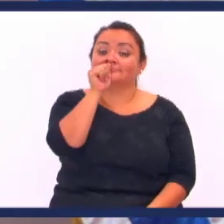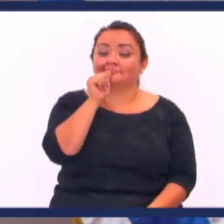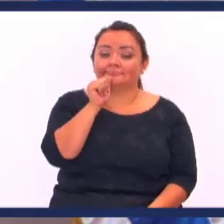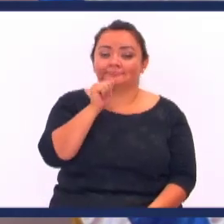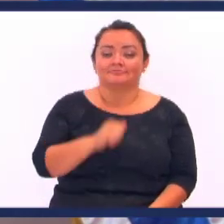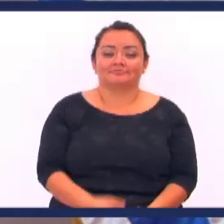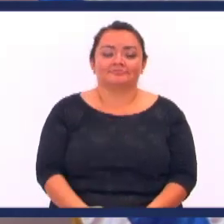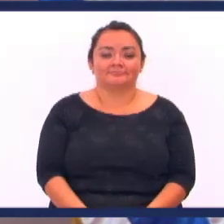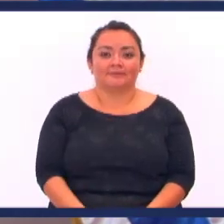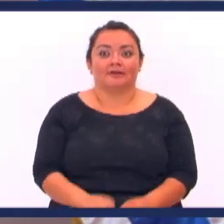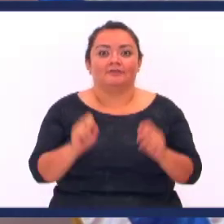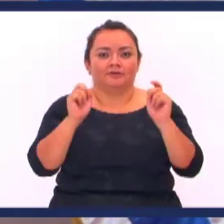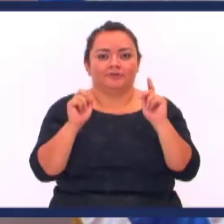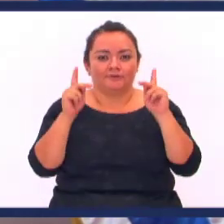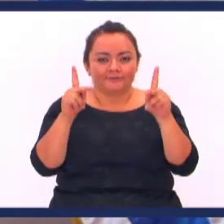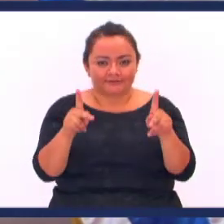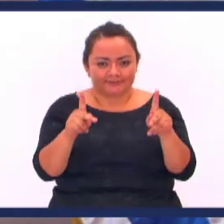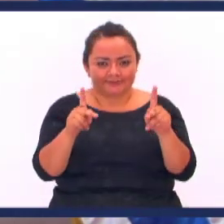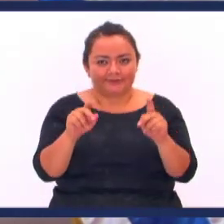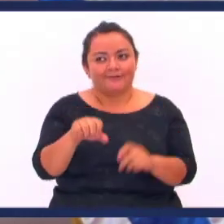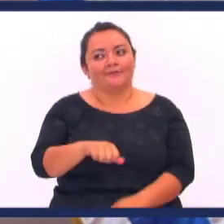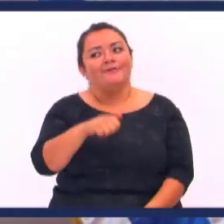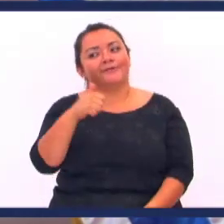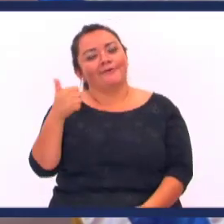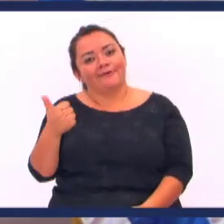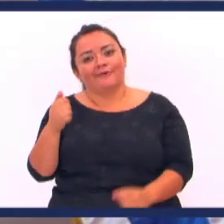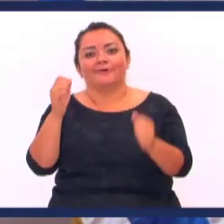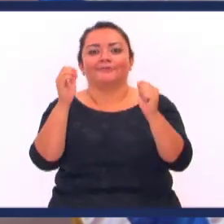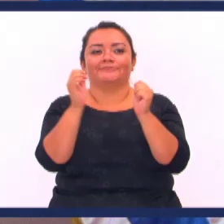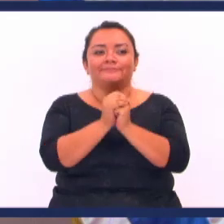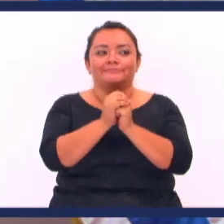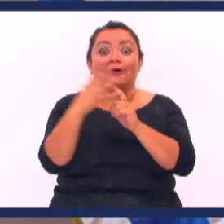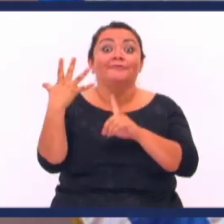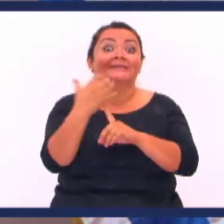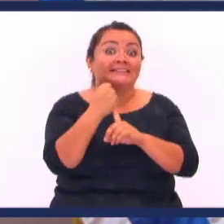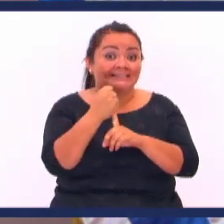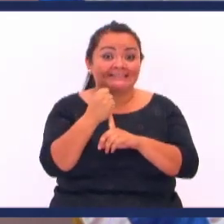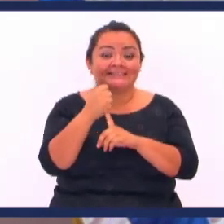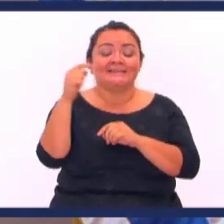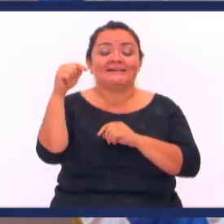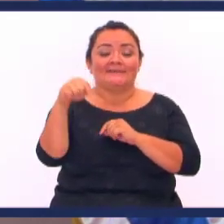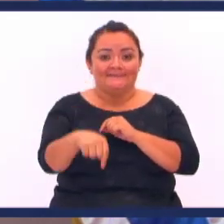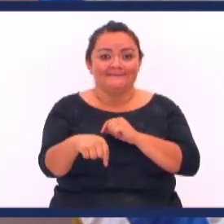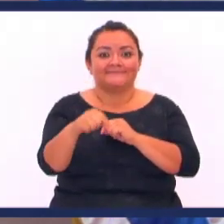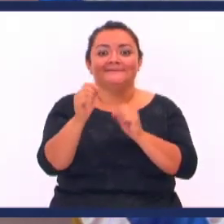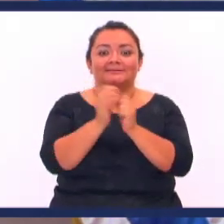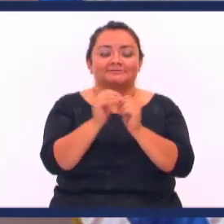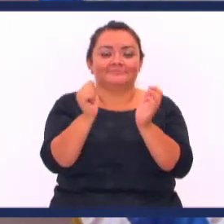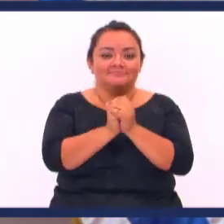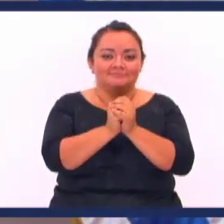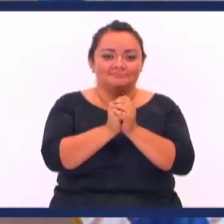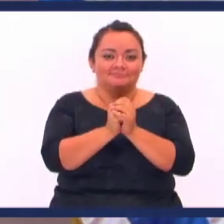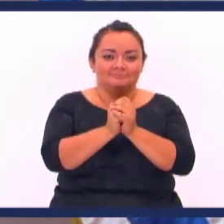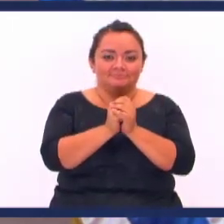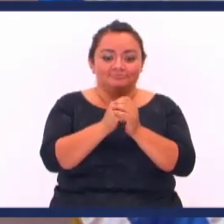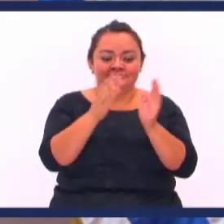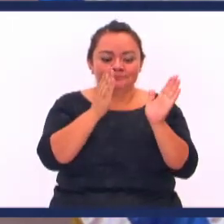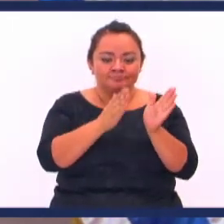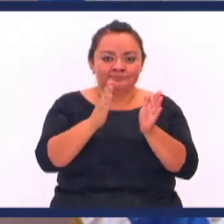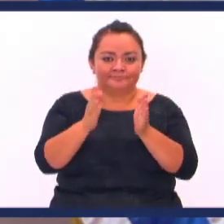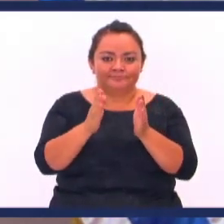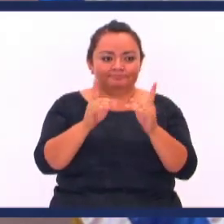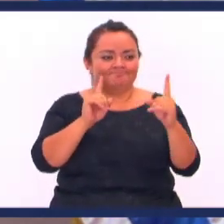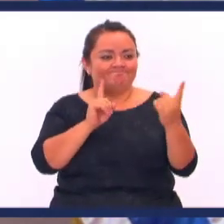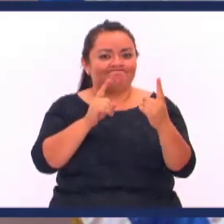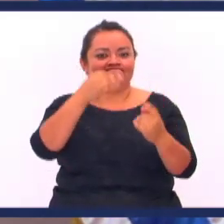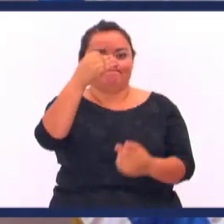Paciencia Ok Entonces otro propósito De Dios En medio de la tribulación Para sus hijos Es desarrollar